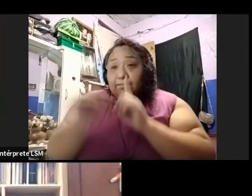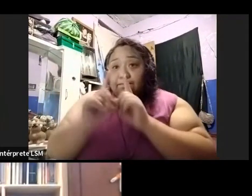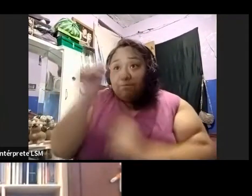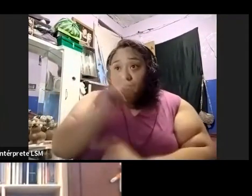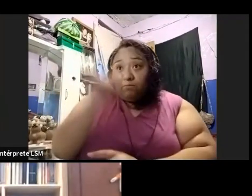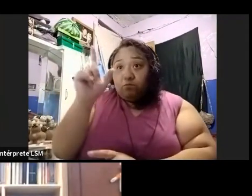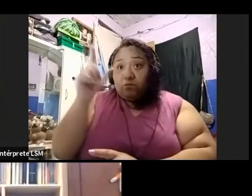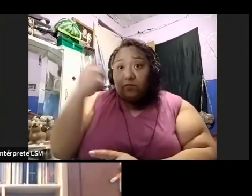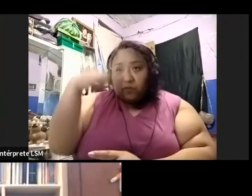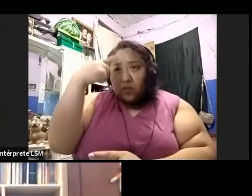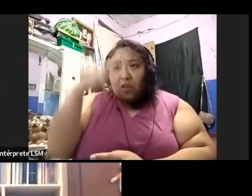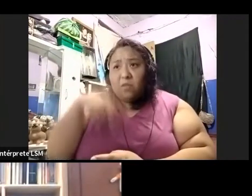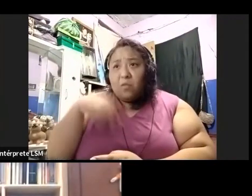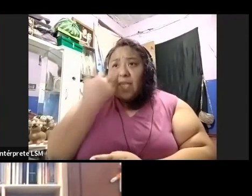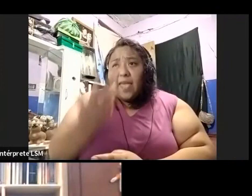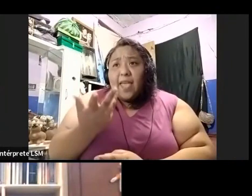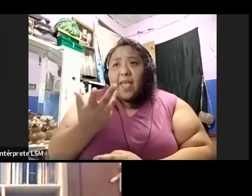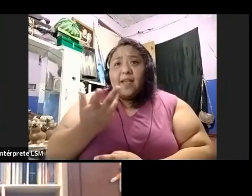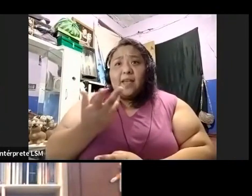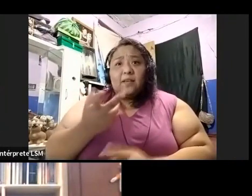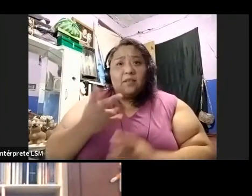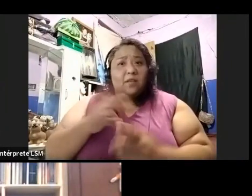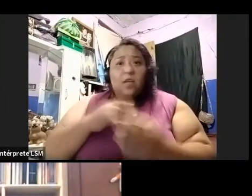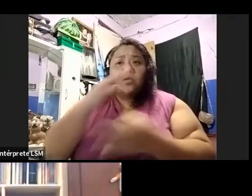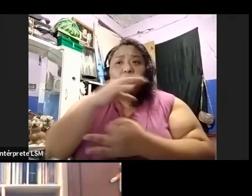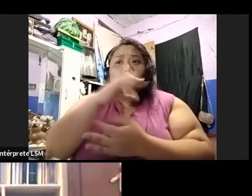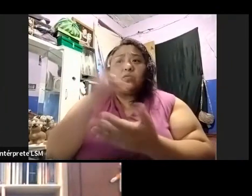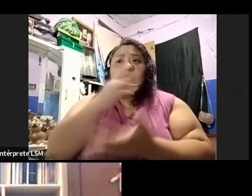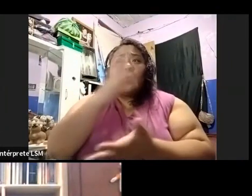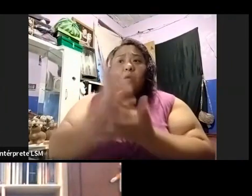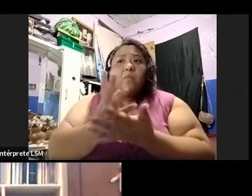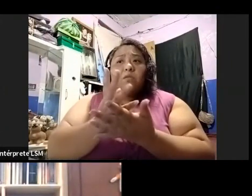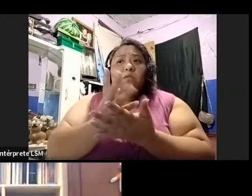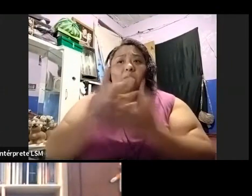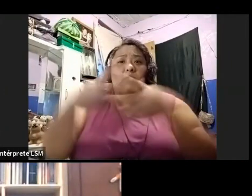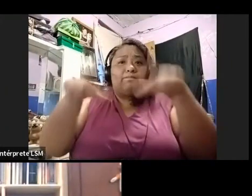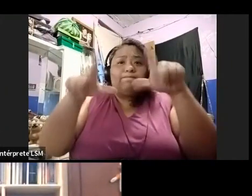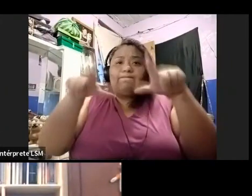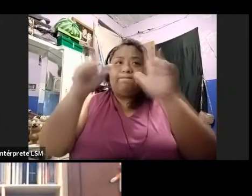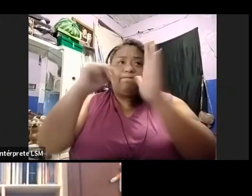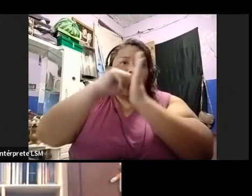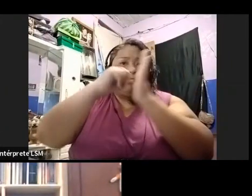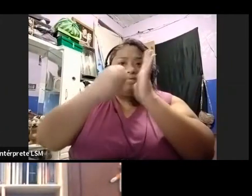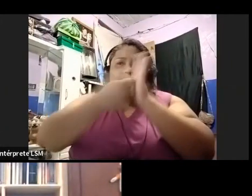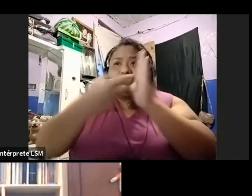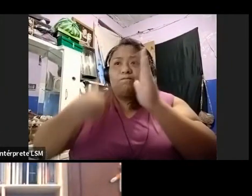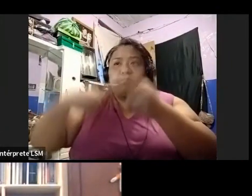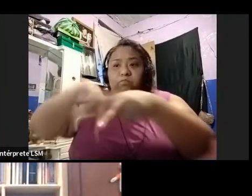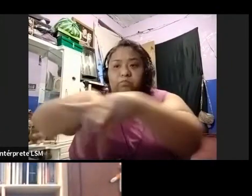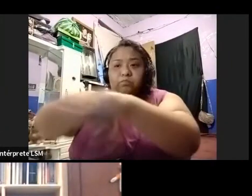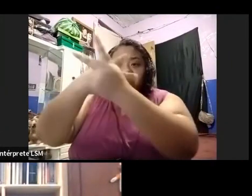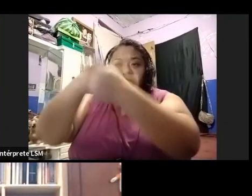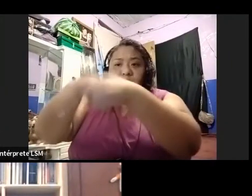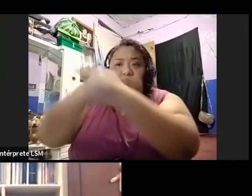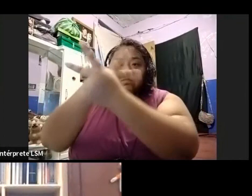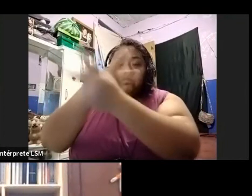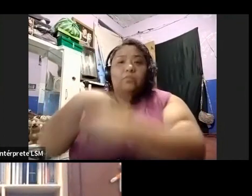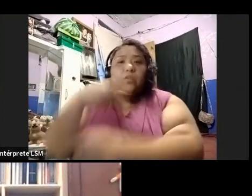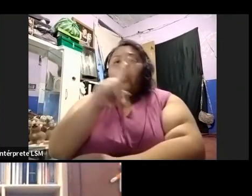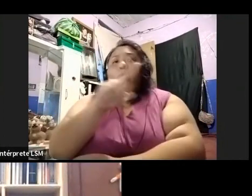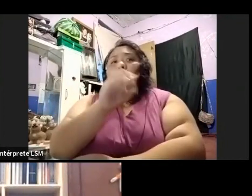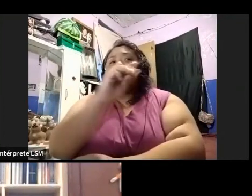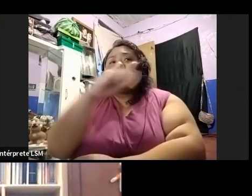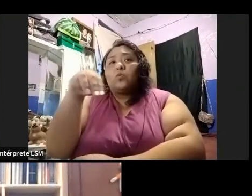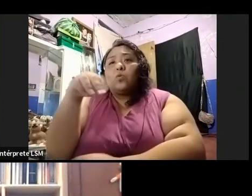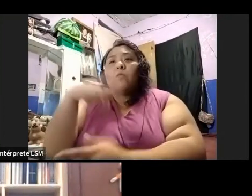Lo estoy haciendo igual por la tecnología, por videollamada, por Zoom, por chat. Es más, no hay